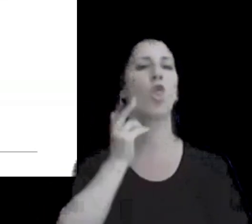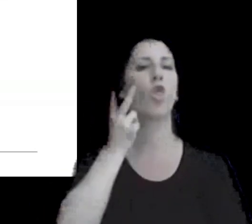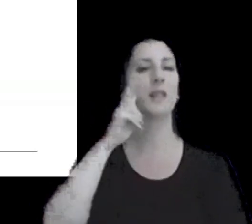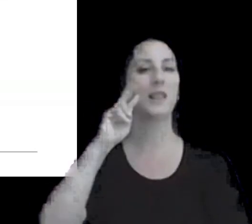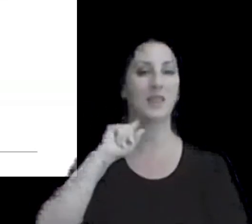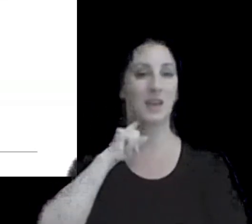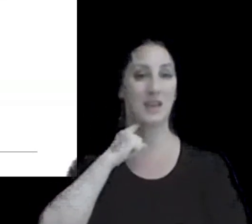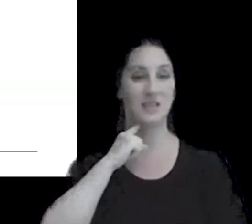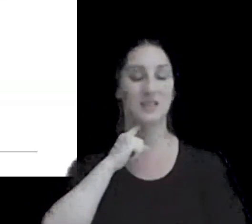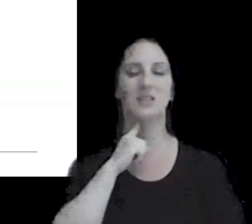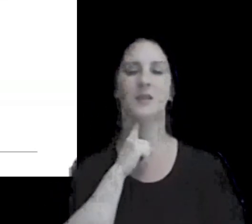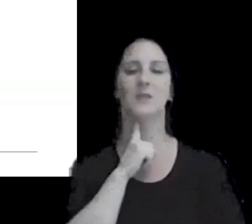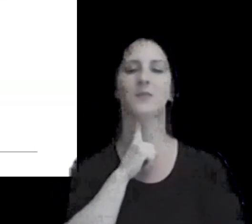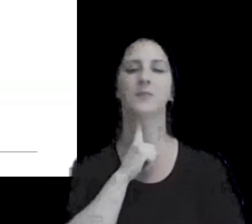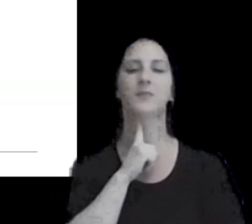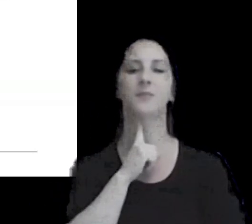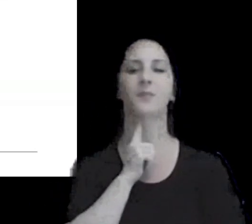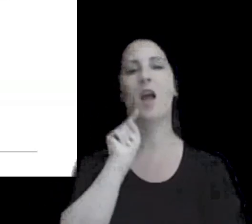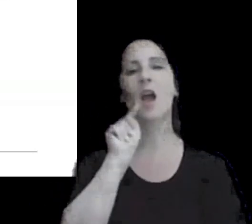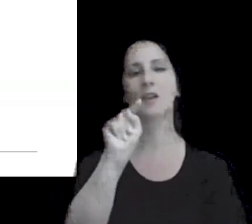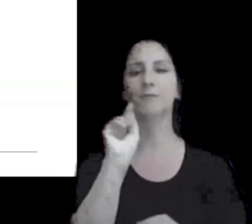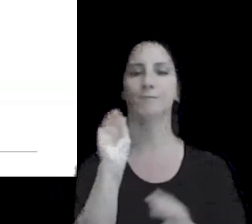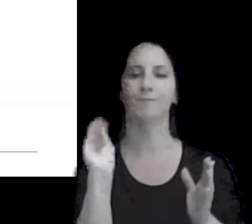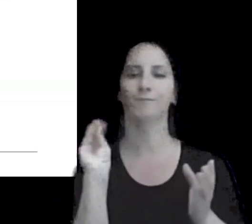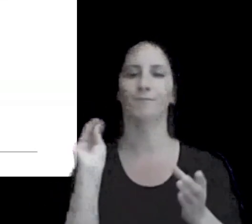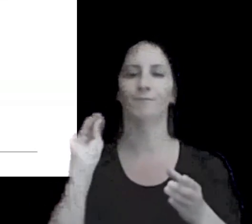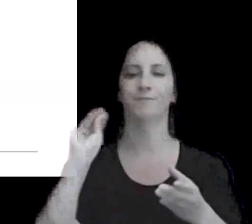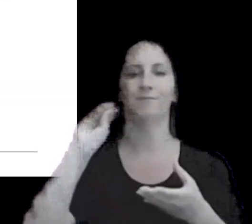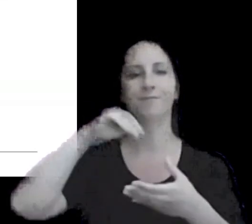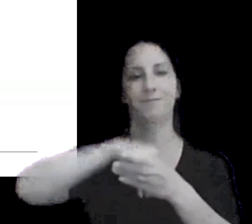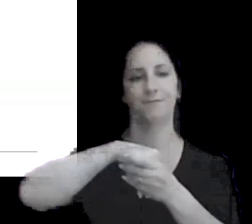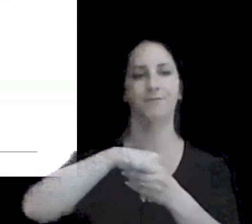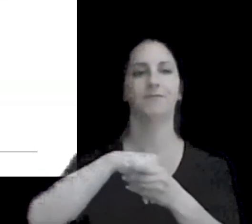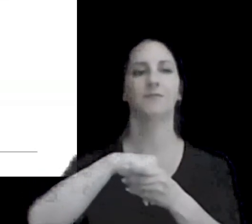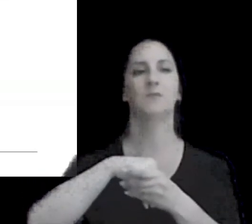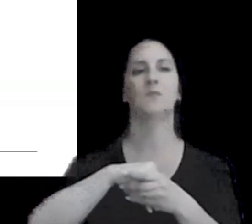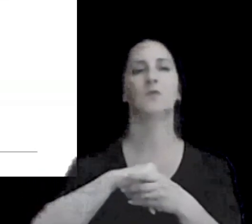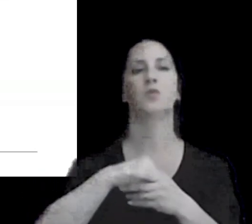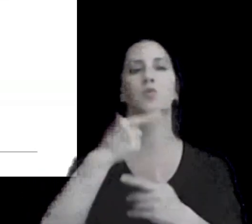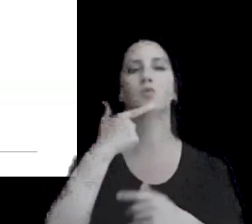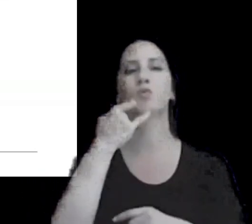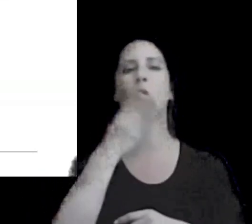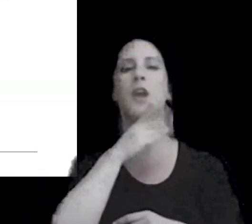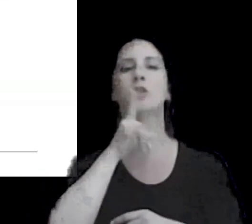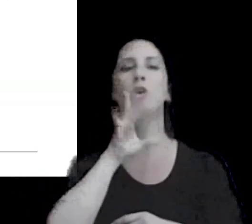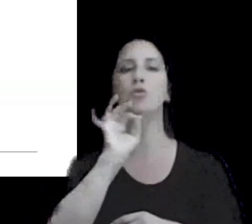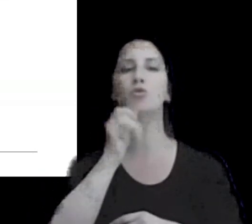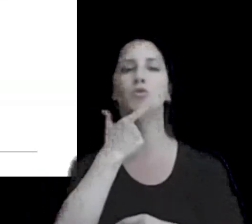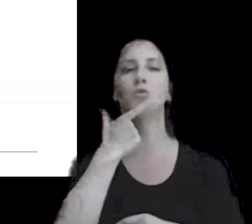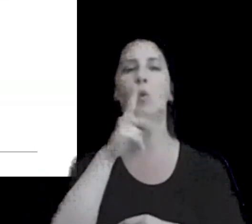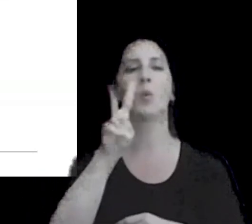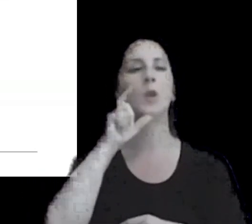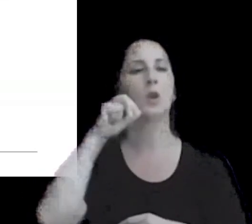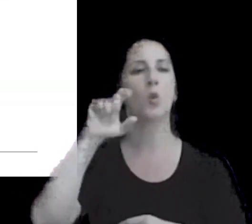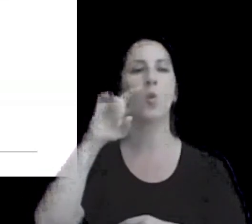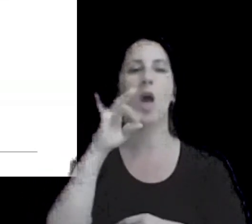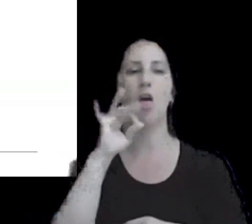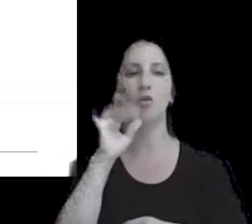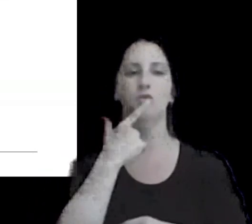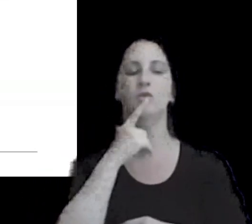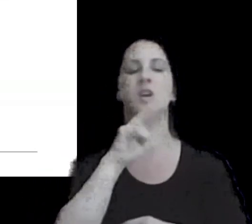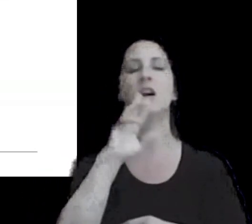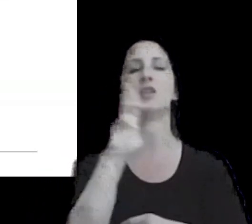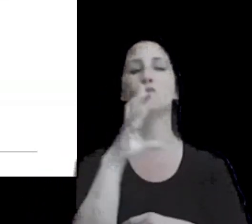que implementó el registro de sujetos vinculados la resolución